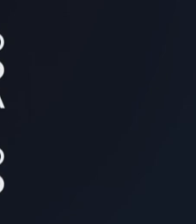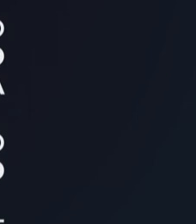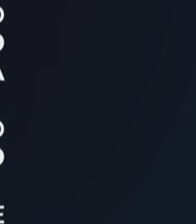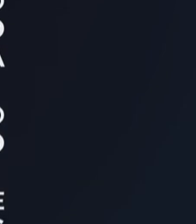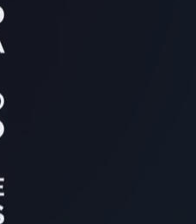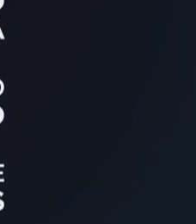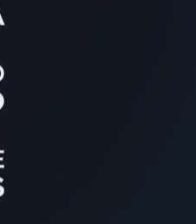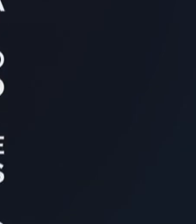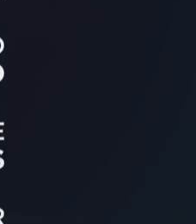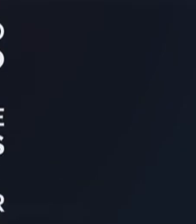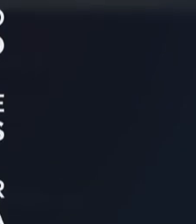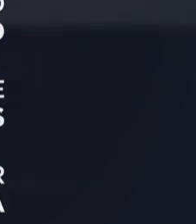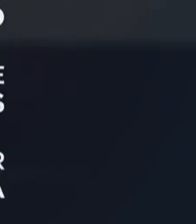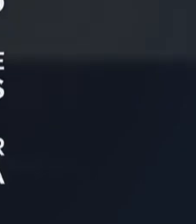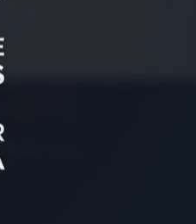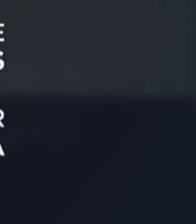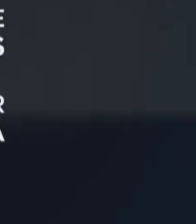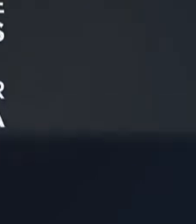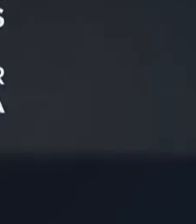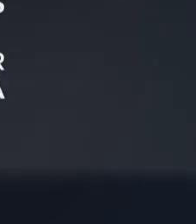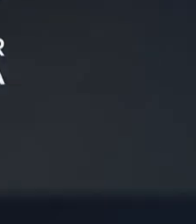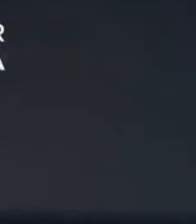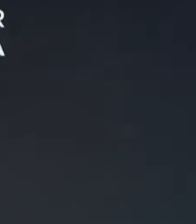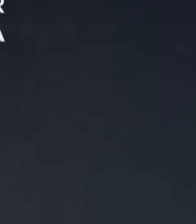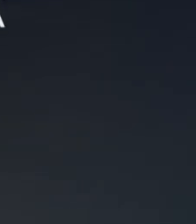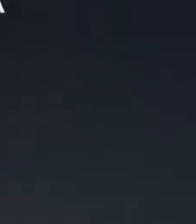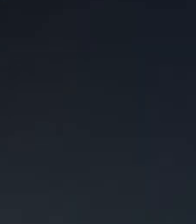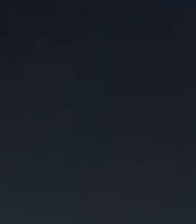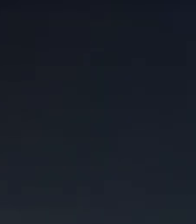Siga con nosotros.